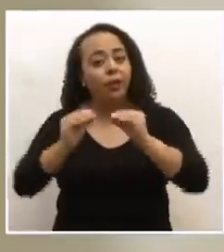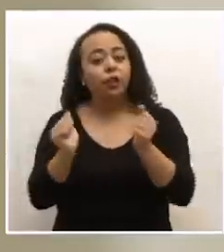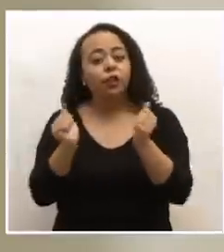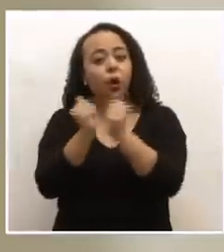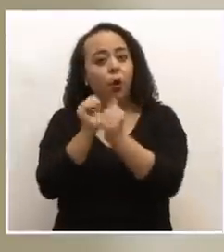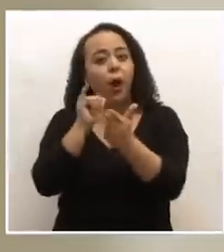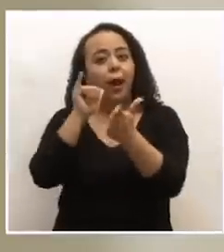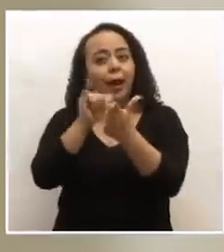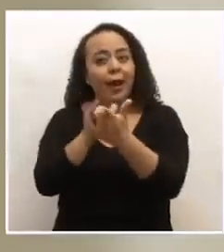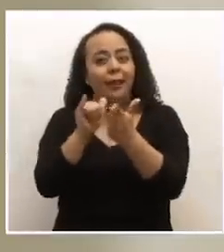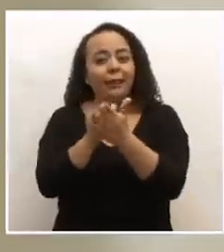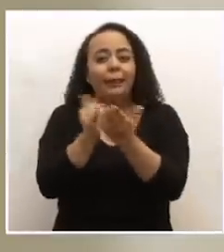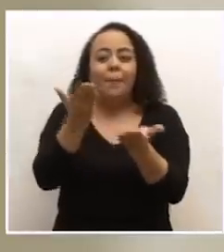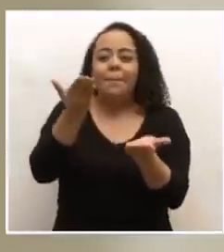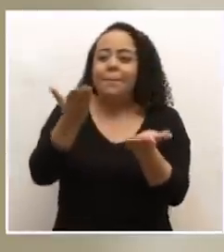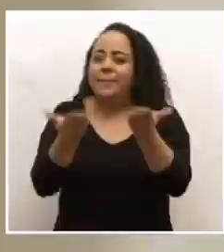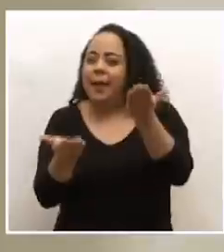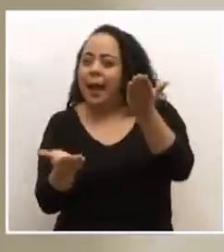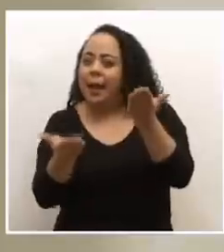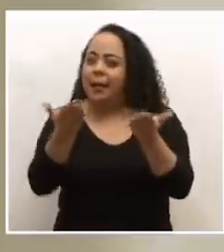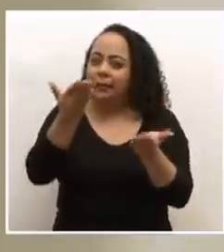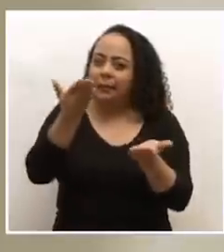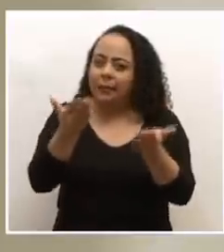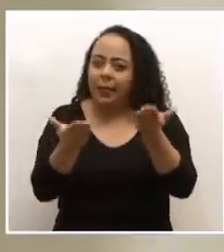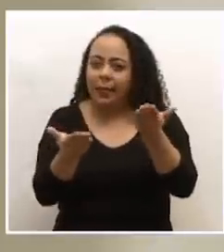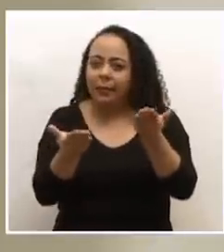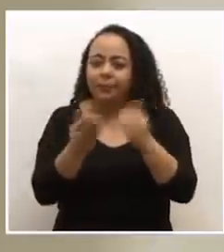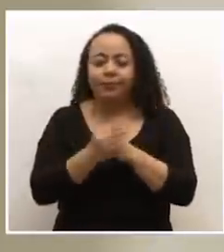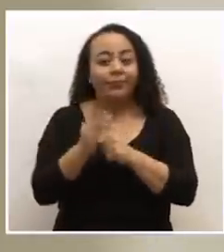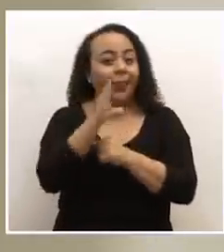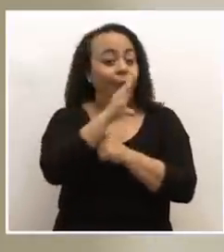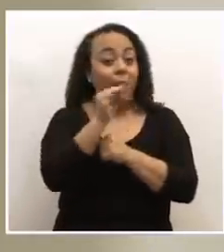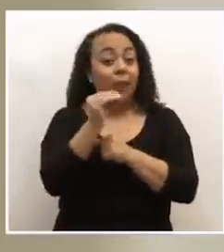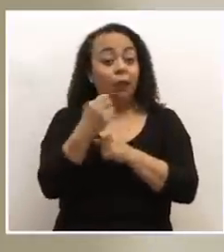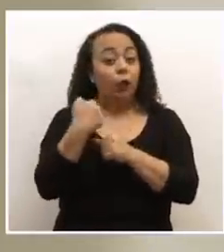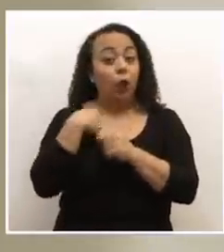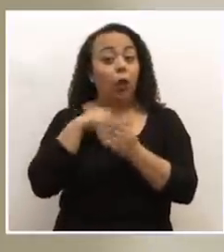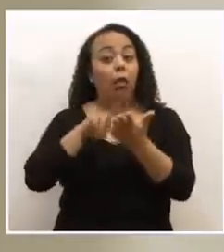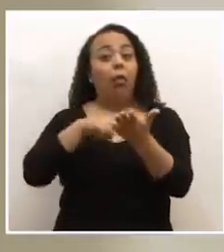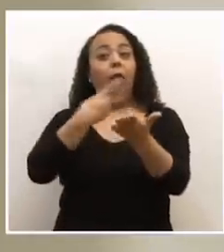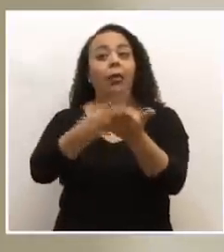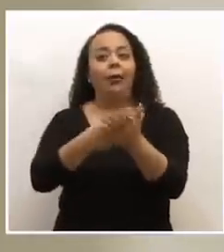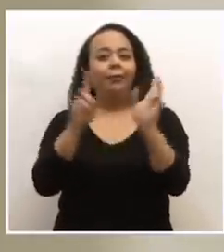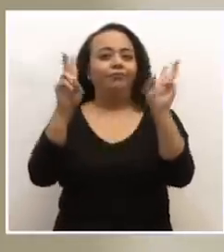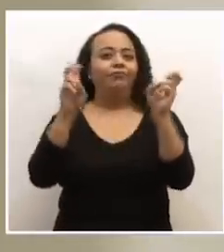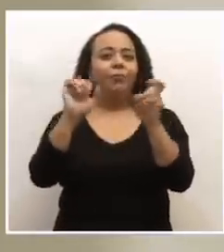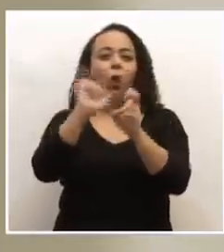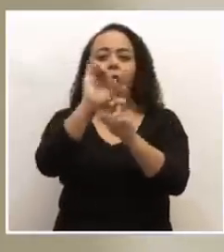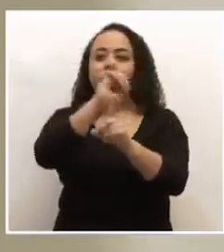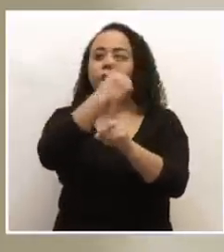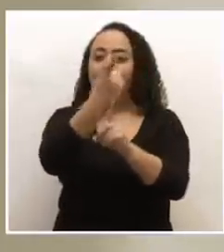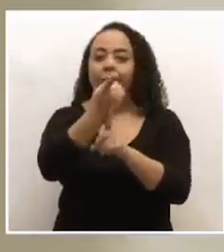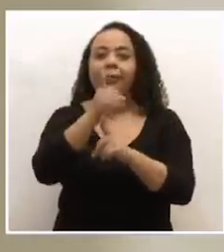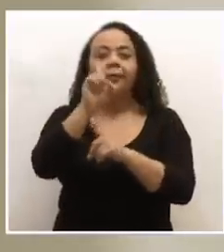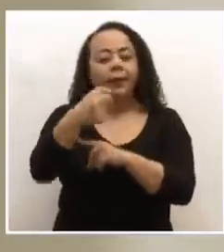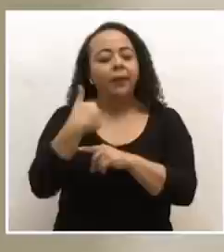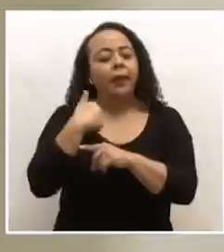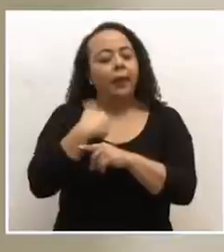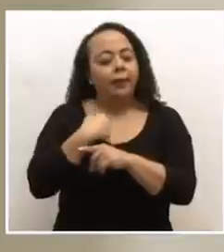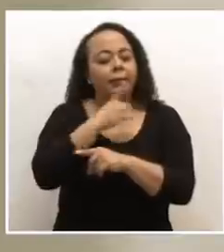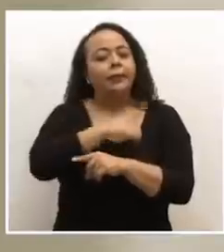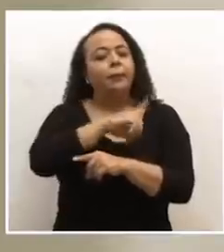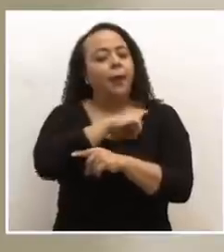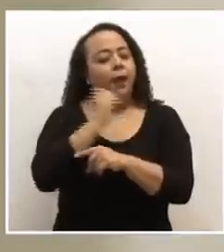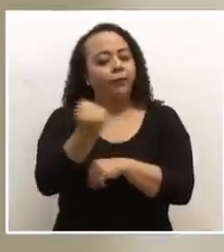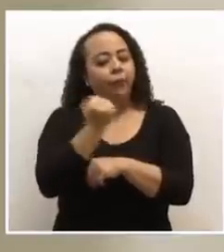vara de balance, justamente, y no, que no nos vayamos a caer como sociedad y eso tiene que tener una disciplina muy